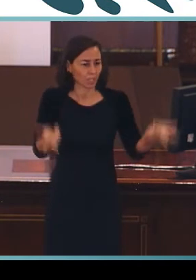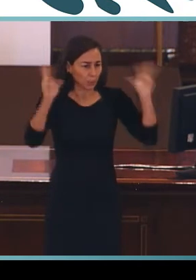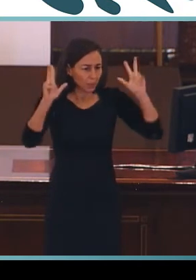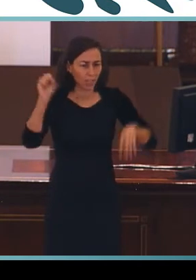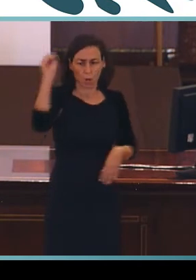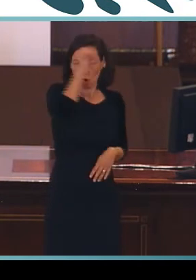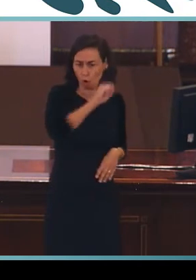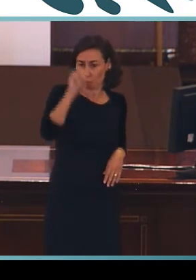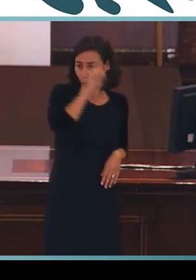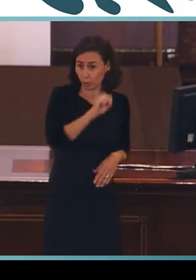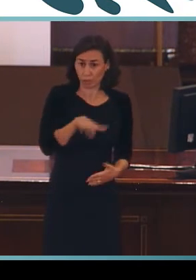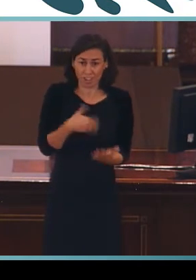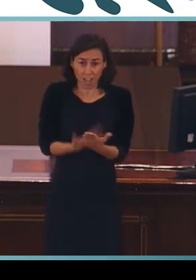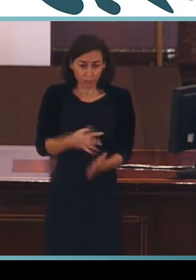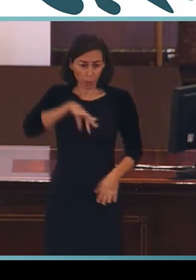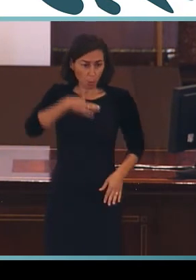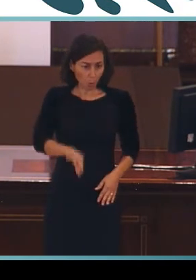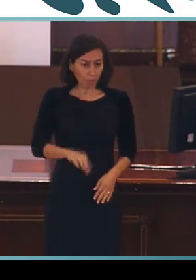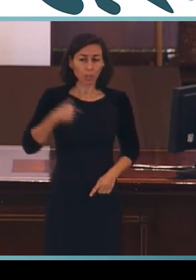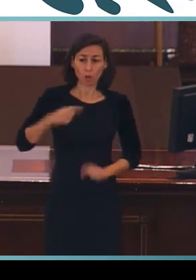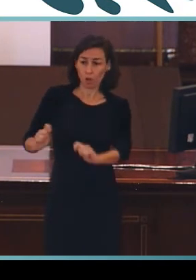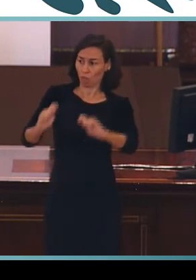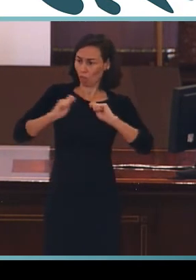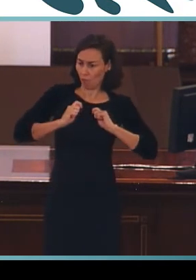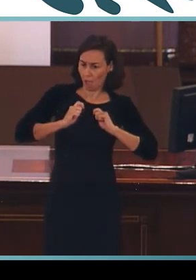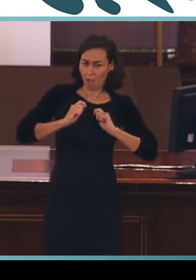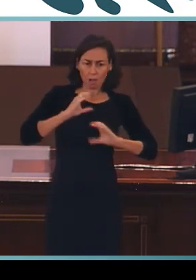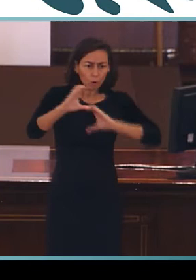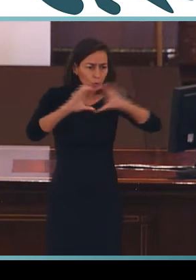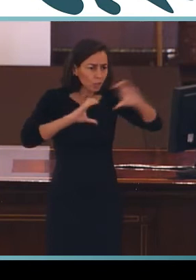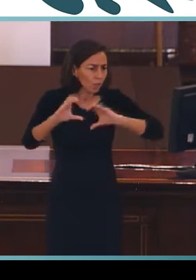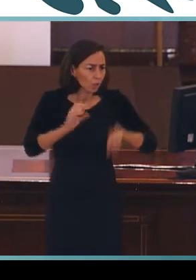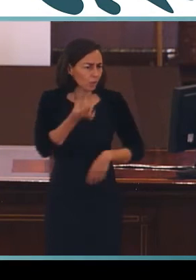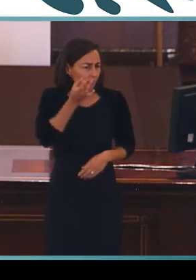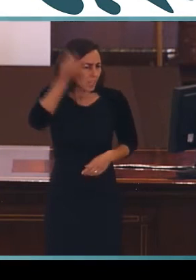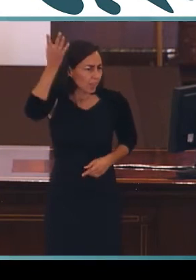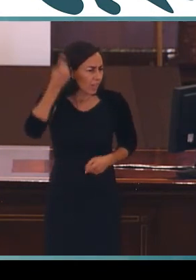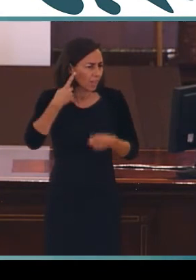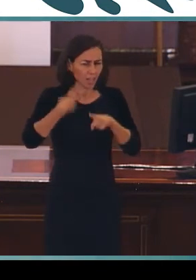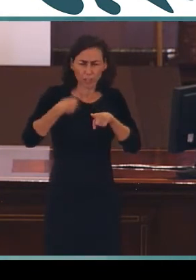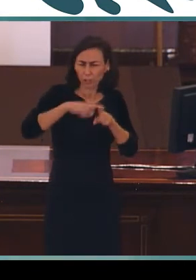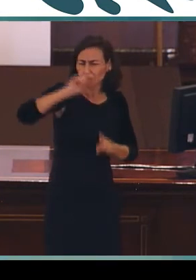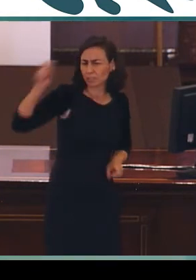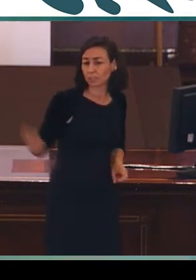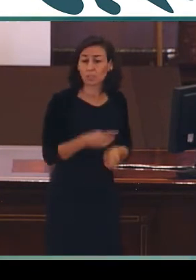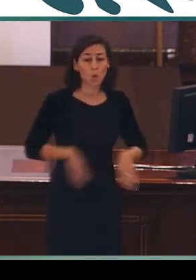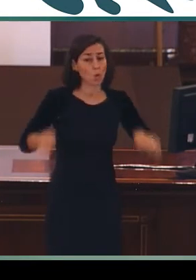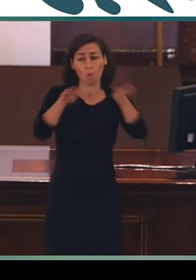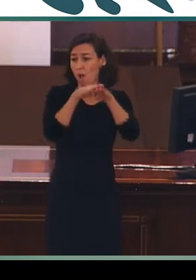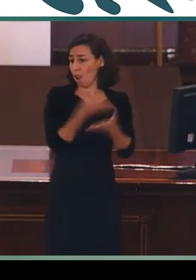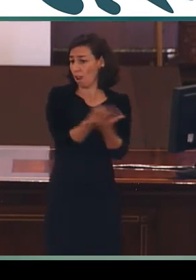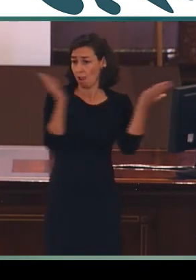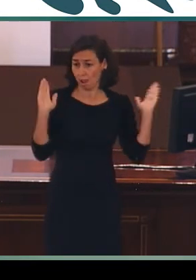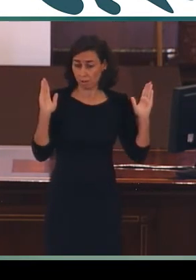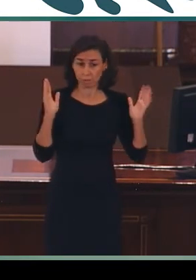y hacen posible que recibamos y comuniquemos ideas en igualdad de condiciones. Pero las lenguas de